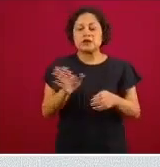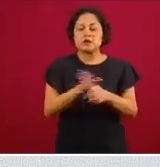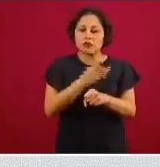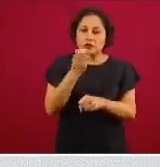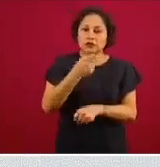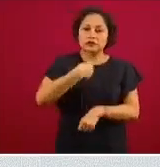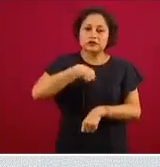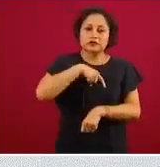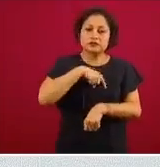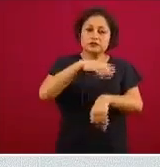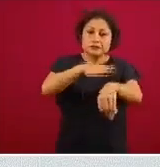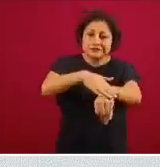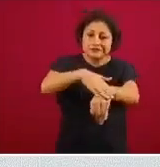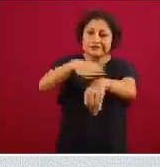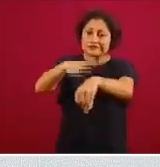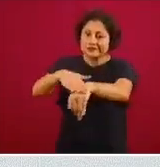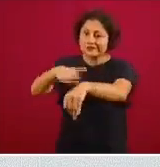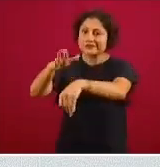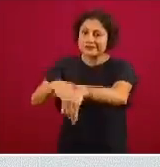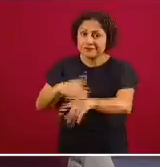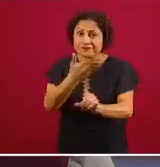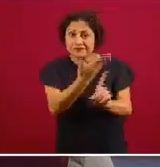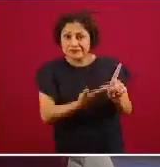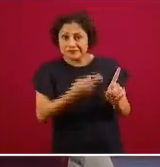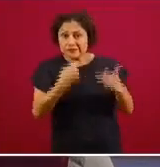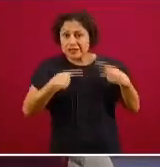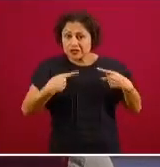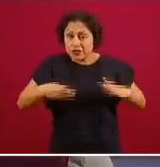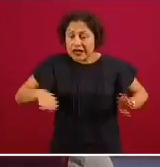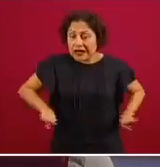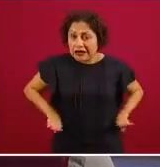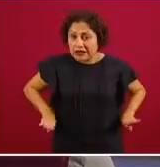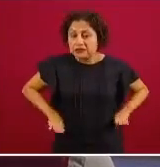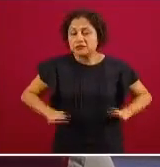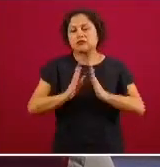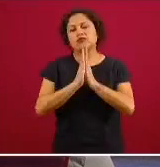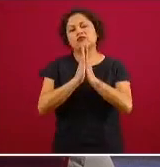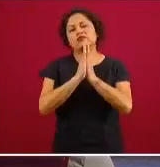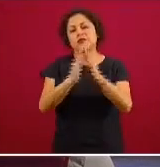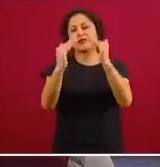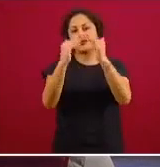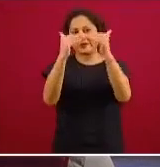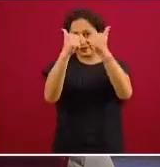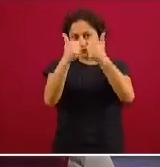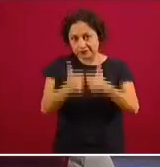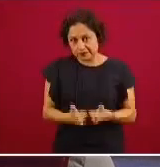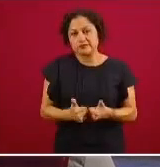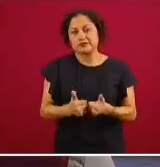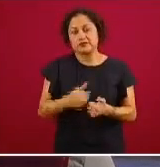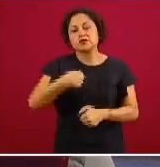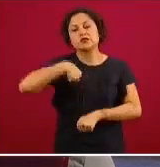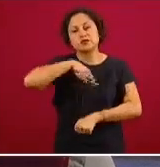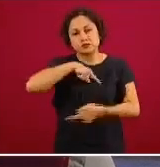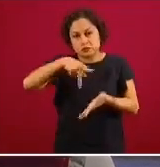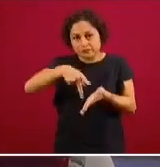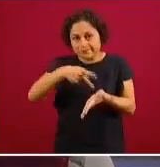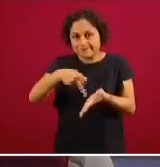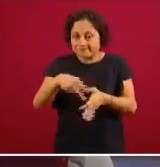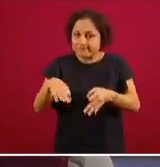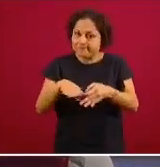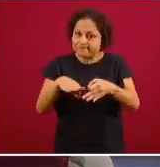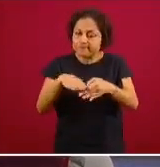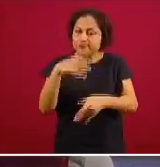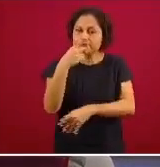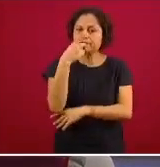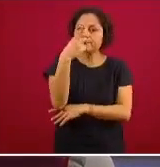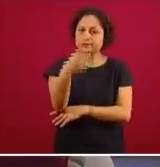no salir no interactuar con otras personas aquí retomo algo que ya habíamos dicho pero por si acaso se ha olvidado las personas